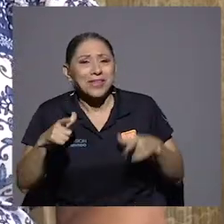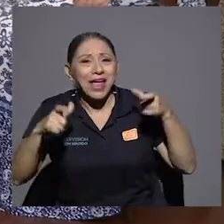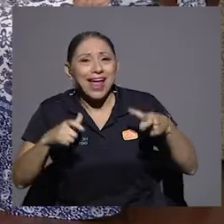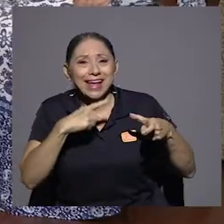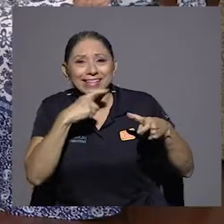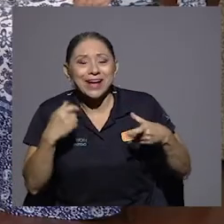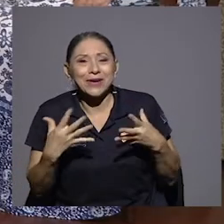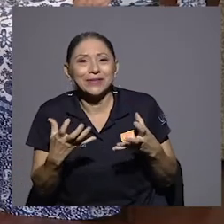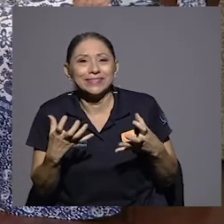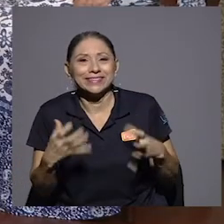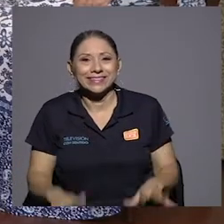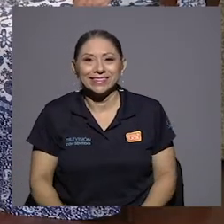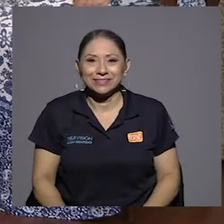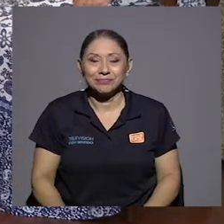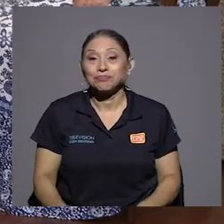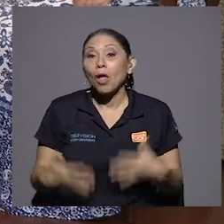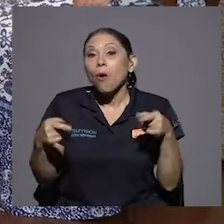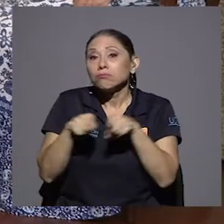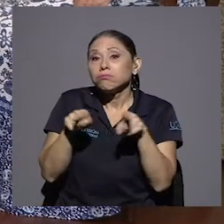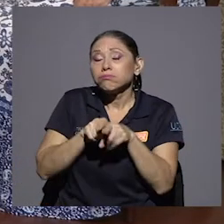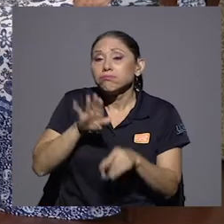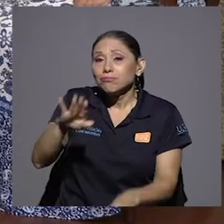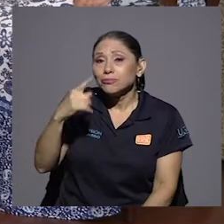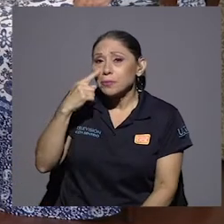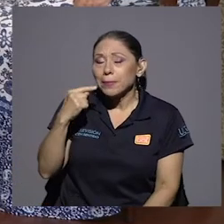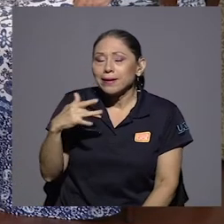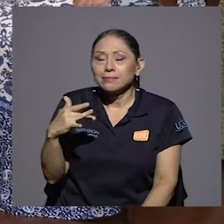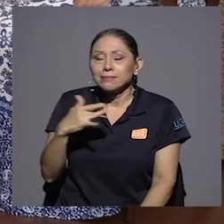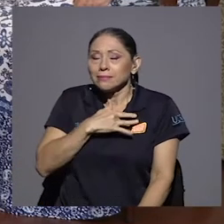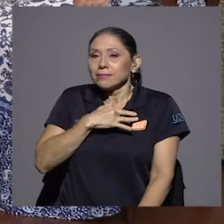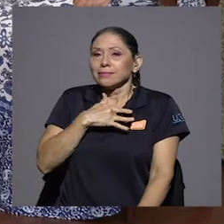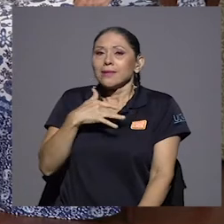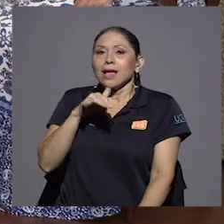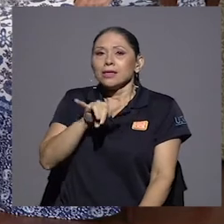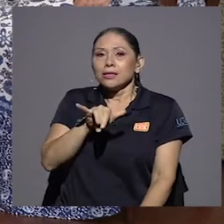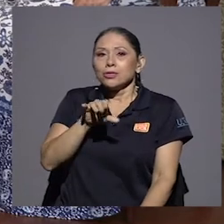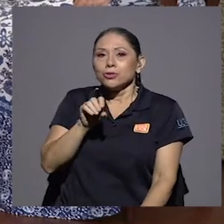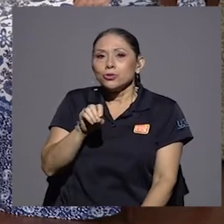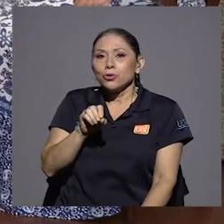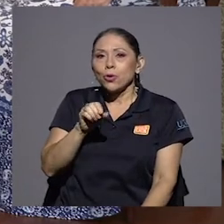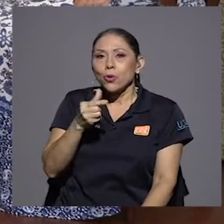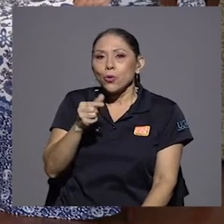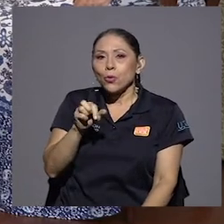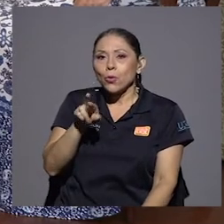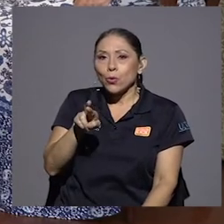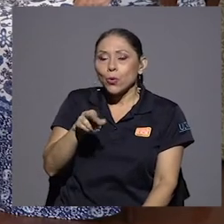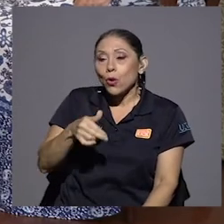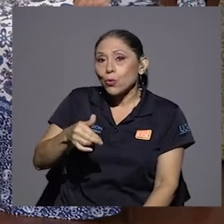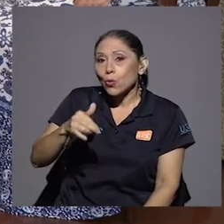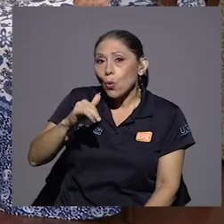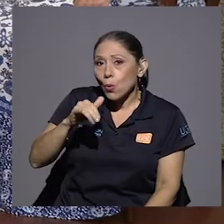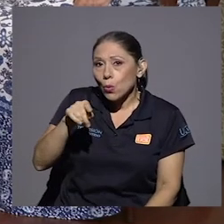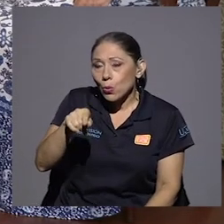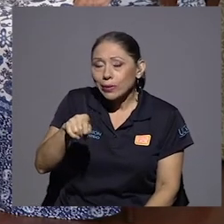Pues otra de las cosas que a su papá le encantaba era el yogur. Sí. Yo le comenté eso, Marlon.